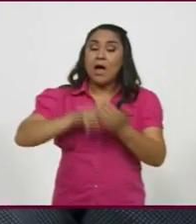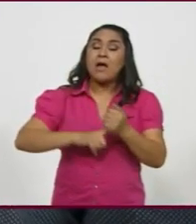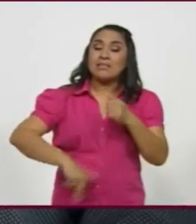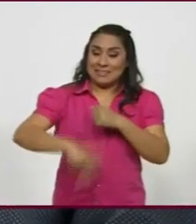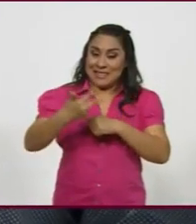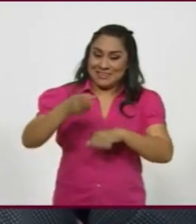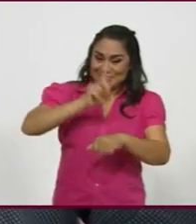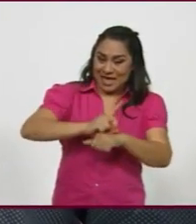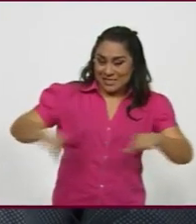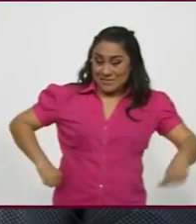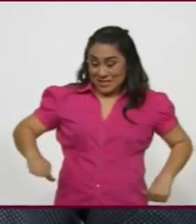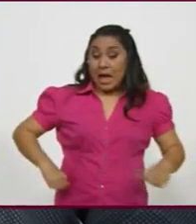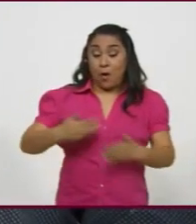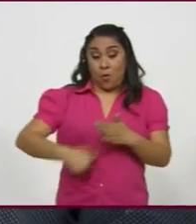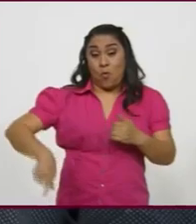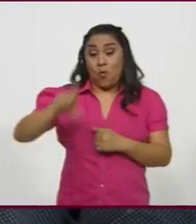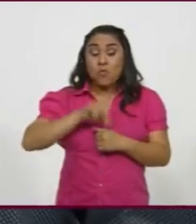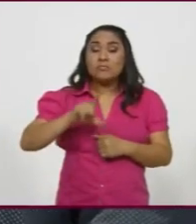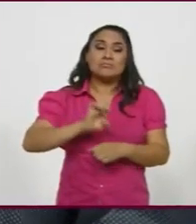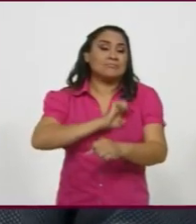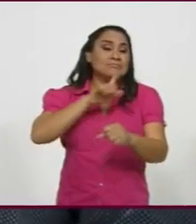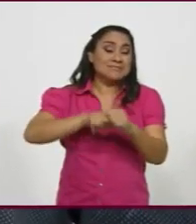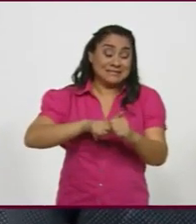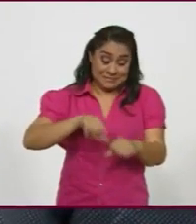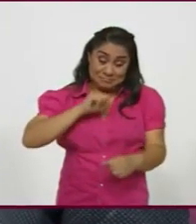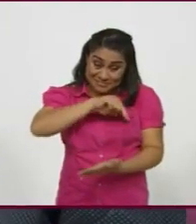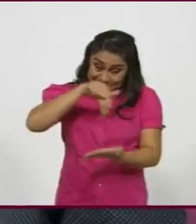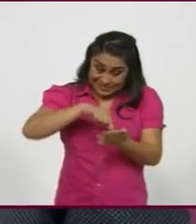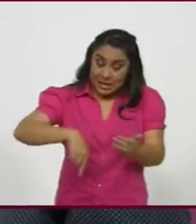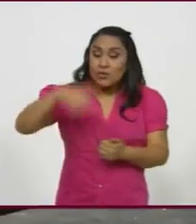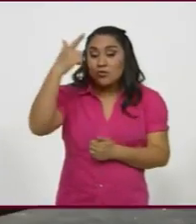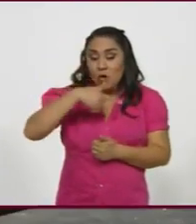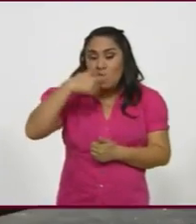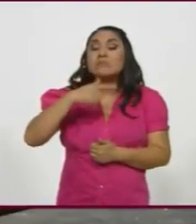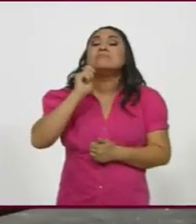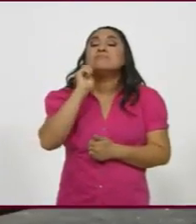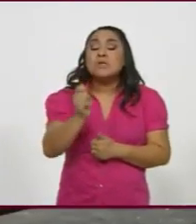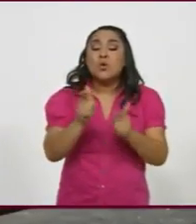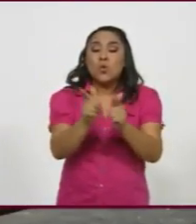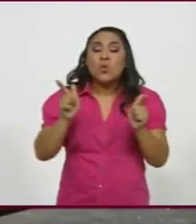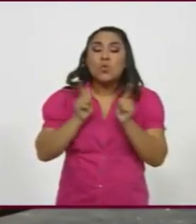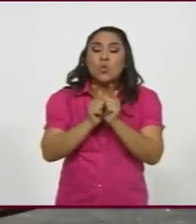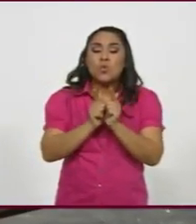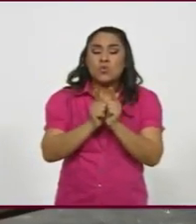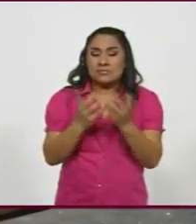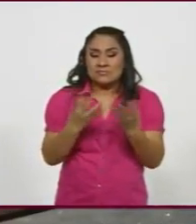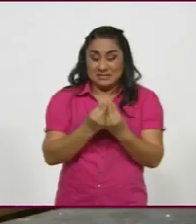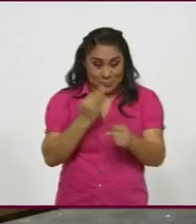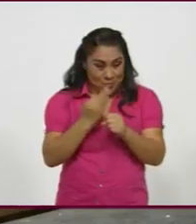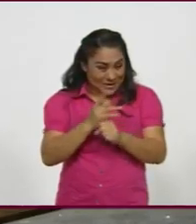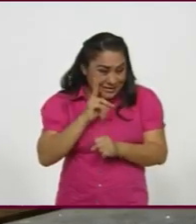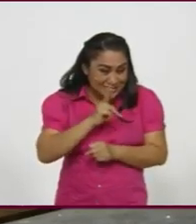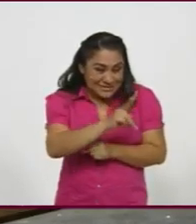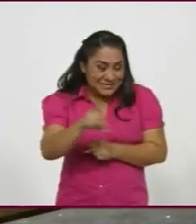día, el primero de la semana y hoy hay algo muy especial en este mismo sitio por la noche. Se presenta el grupo Los Luceros. Es lo que se ve al